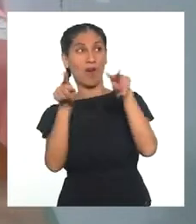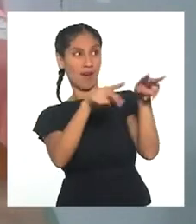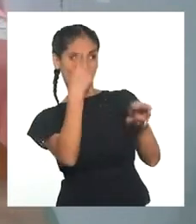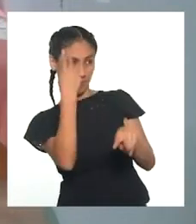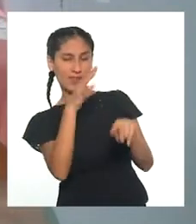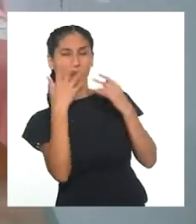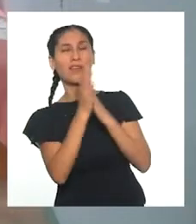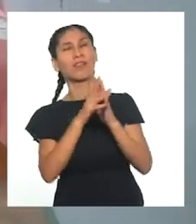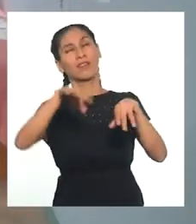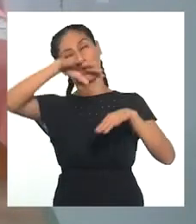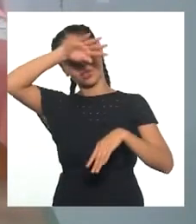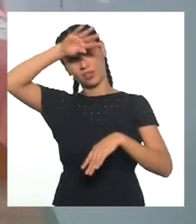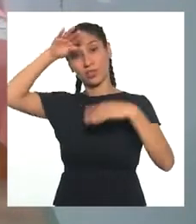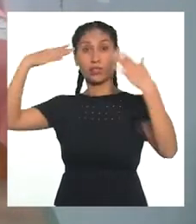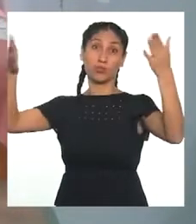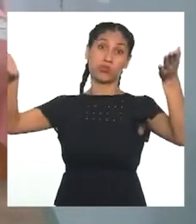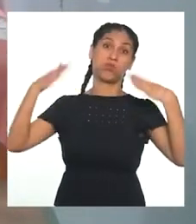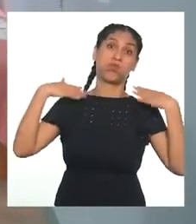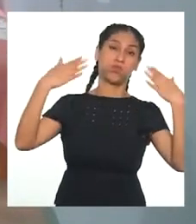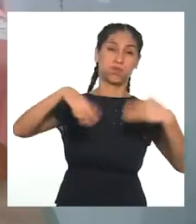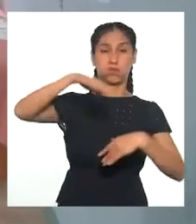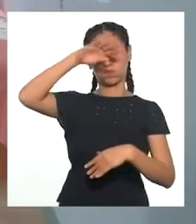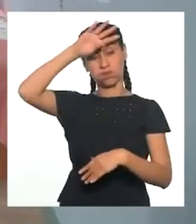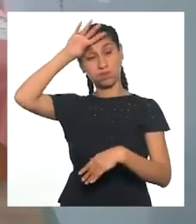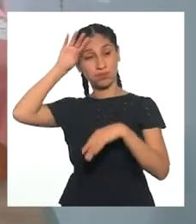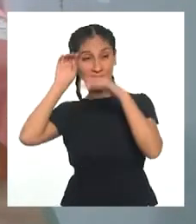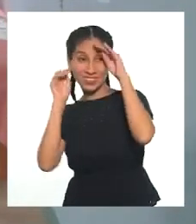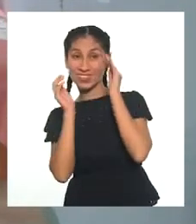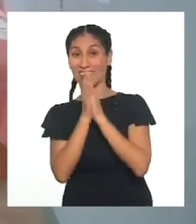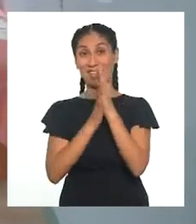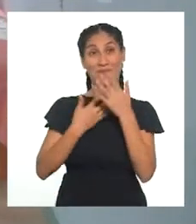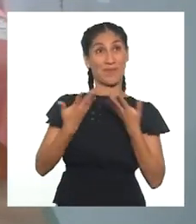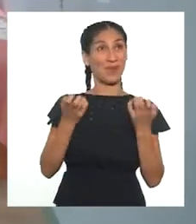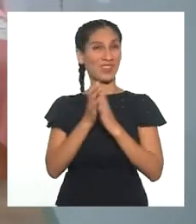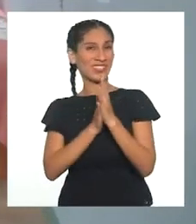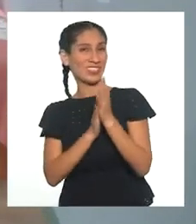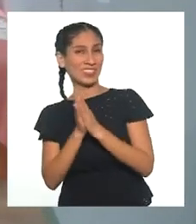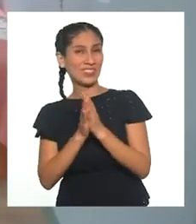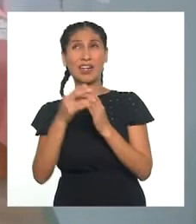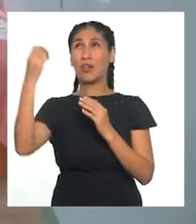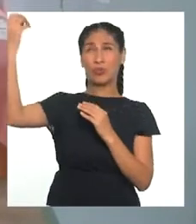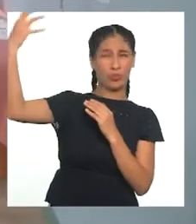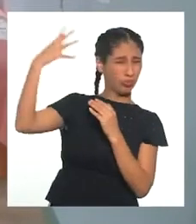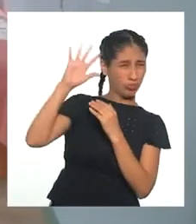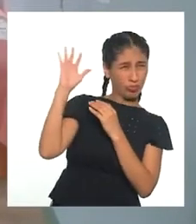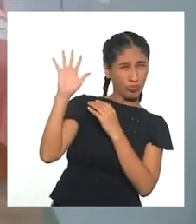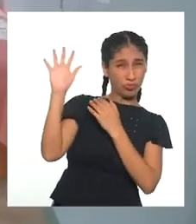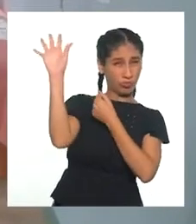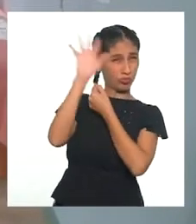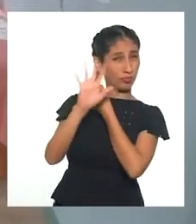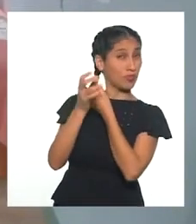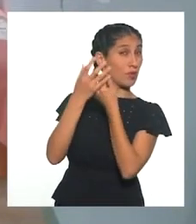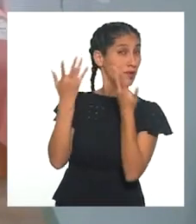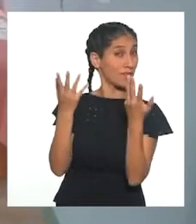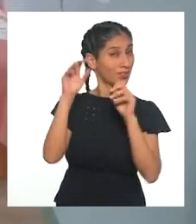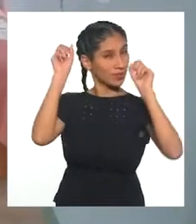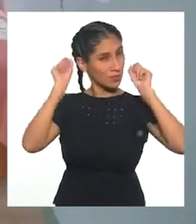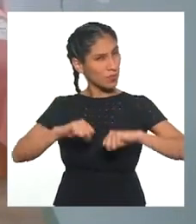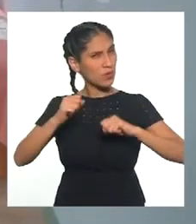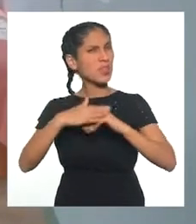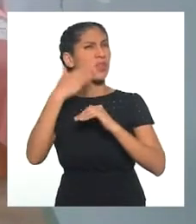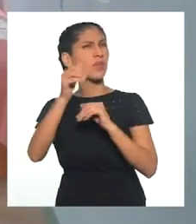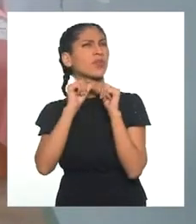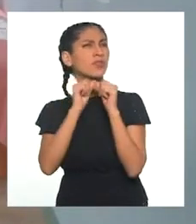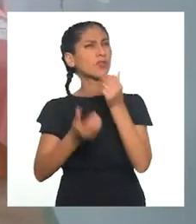calor, hay incomodidad, queremos refrescarnos, queremos huir del aire caliente. Muy bien. ¿Y qué sigue?